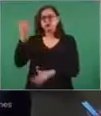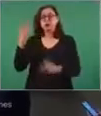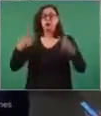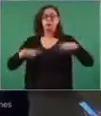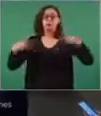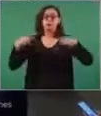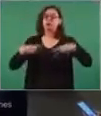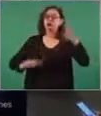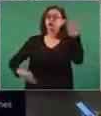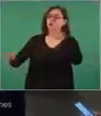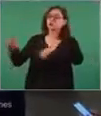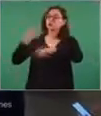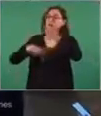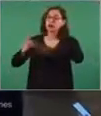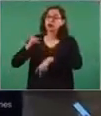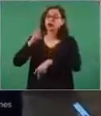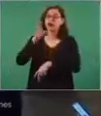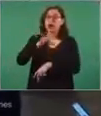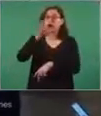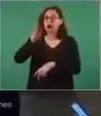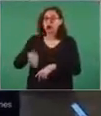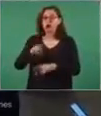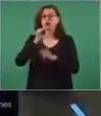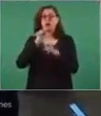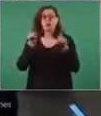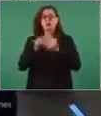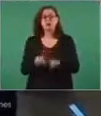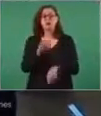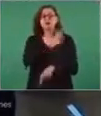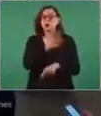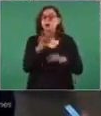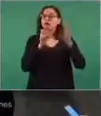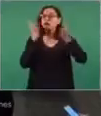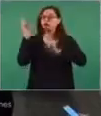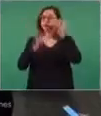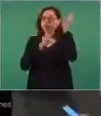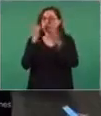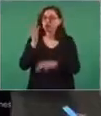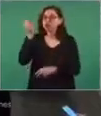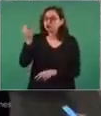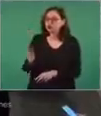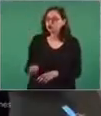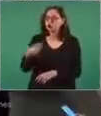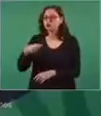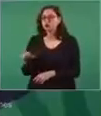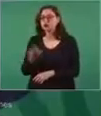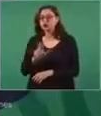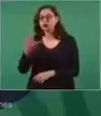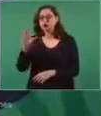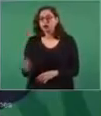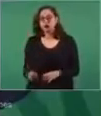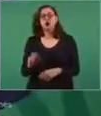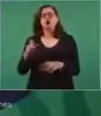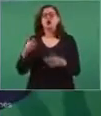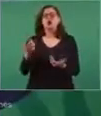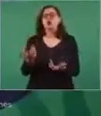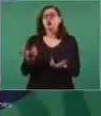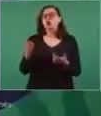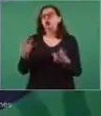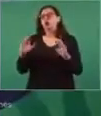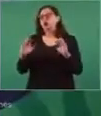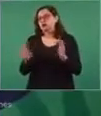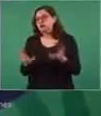Roo y Campeche y Chiapas y Tabasco y desde luego Yucatán. Ese es el